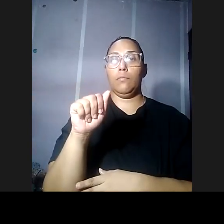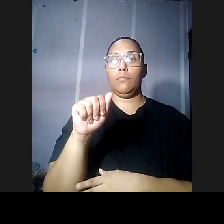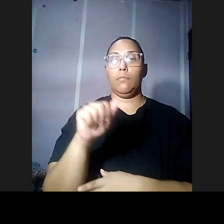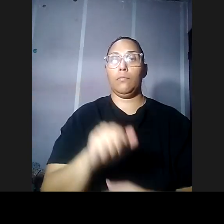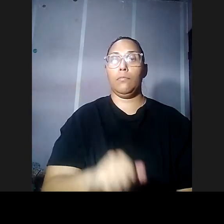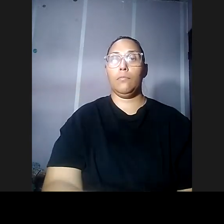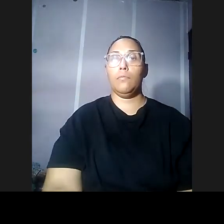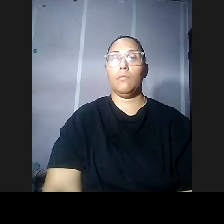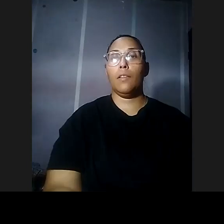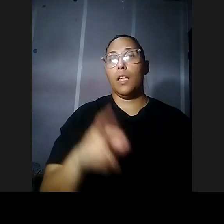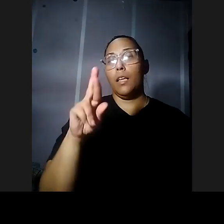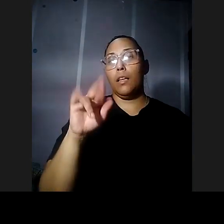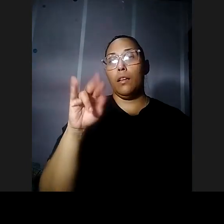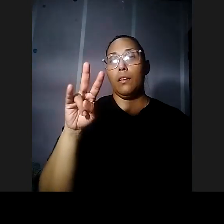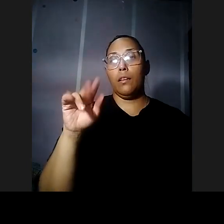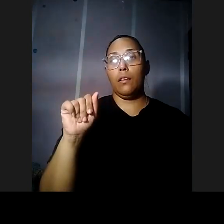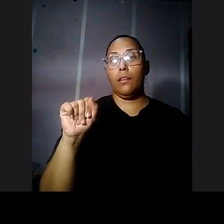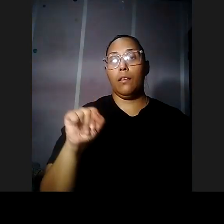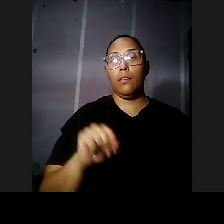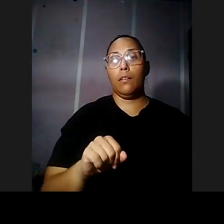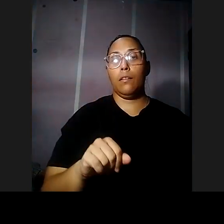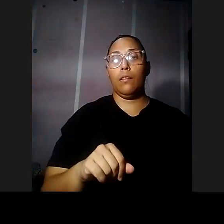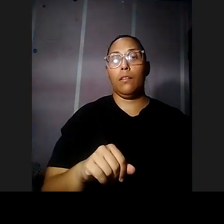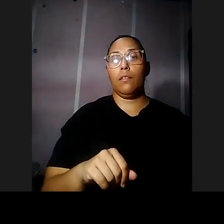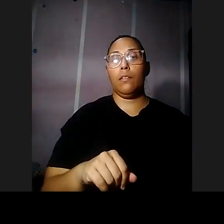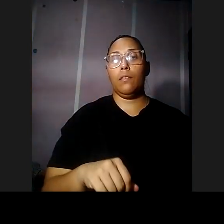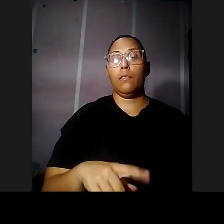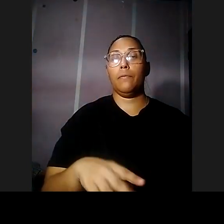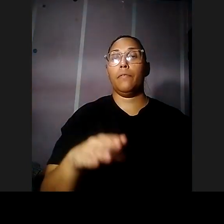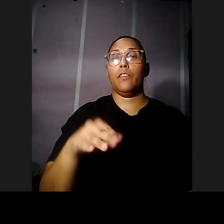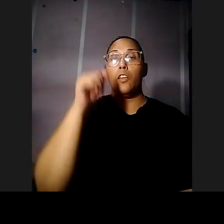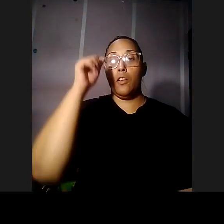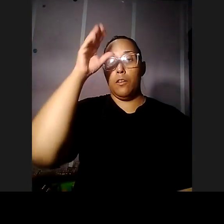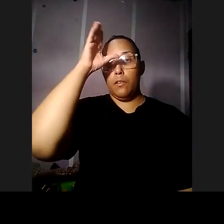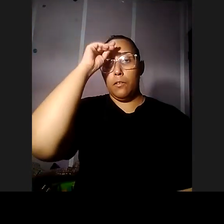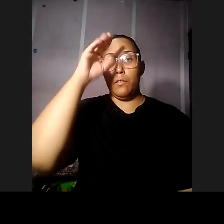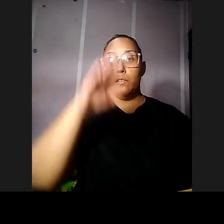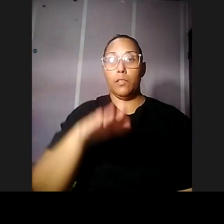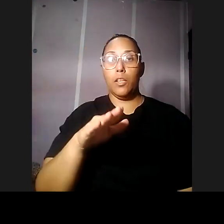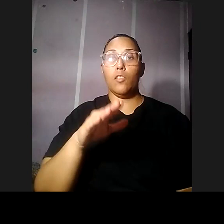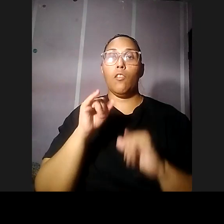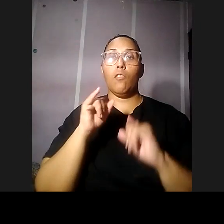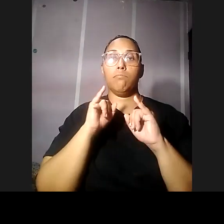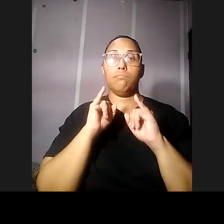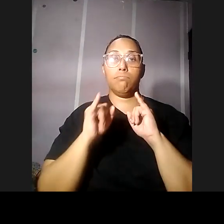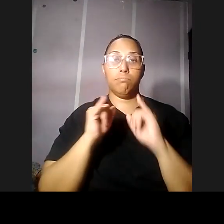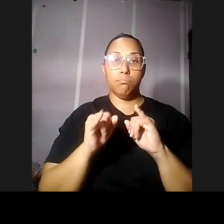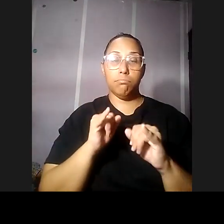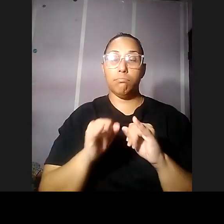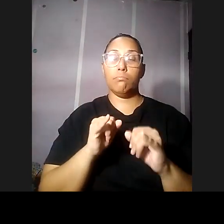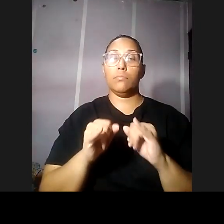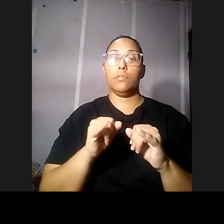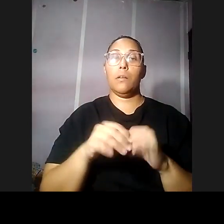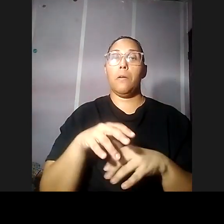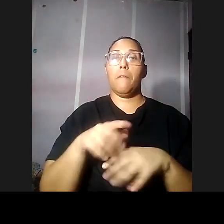doctor que me lo podría aclarar pero uno de los nietos es es entrevistado en ese documental y creo que él vive en San Juan todavía pero un